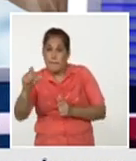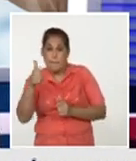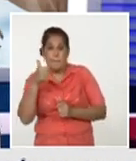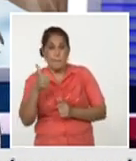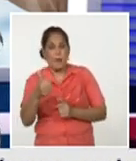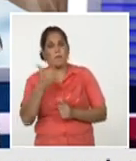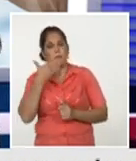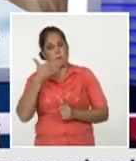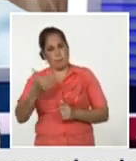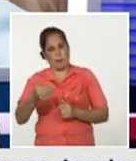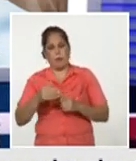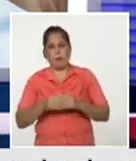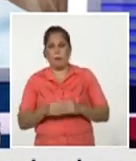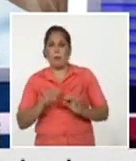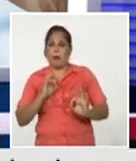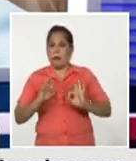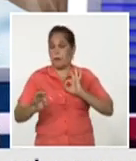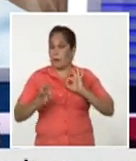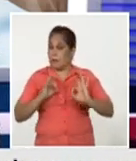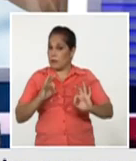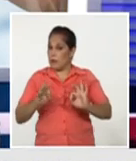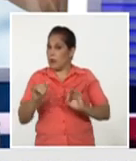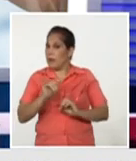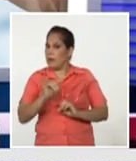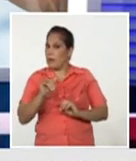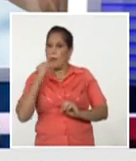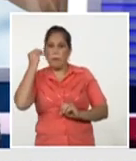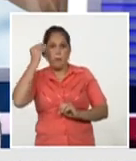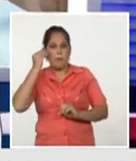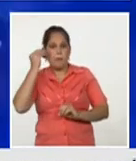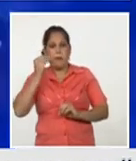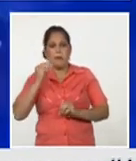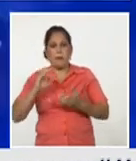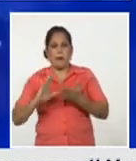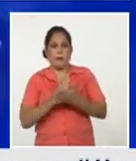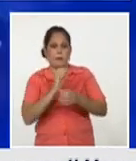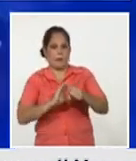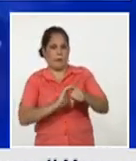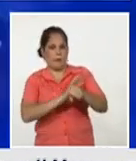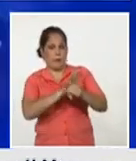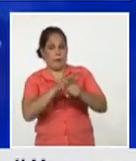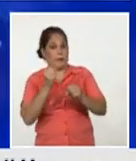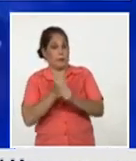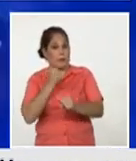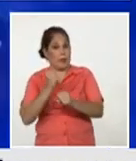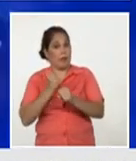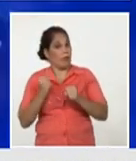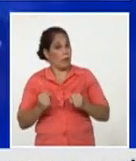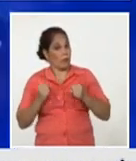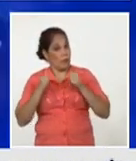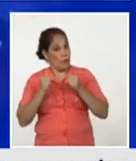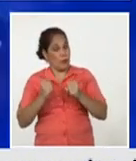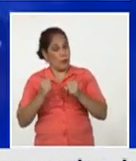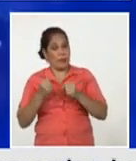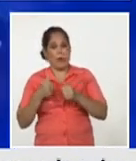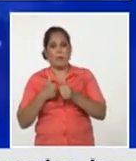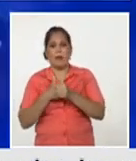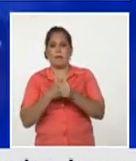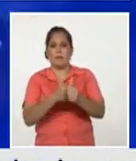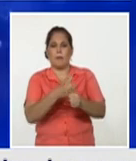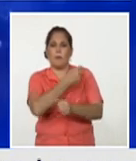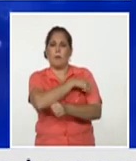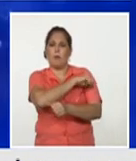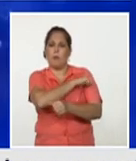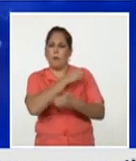en términos de su seguridad pero también de lo que se puede esperar de evitar la enfermedad y en ese empeño por supuesto tiene un acompañamiento de la población